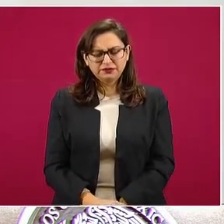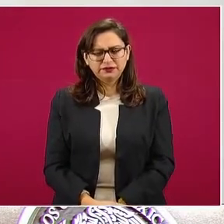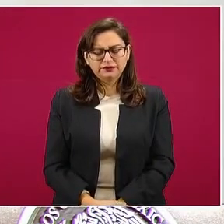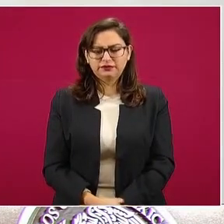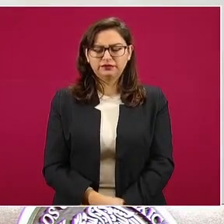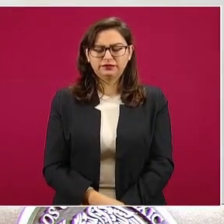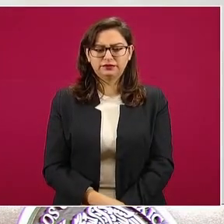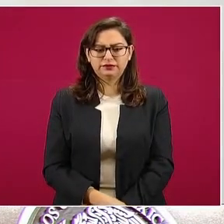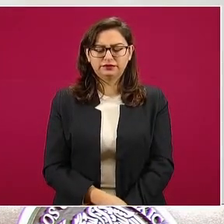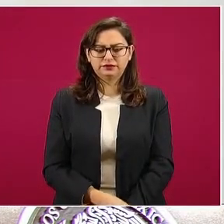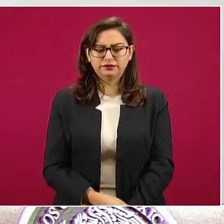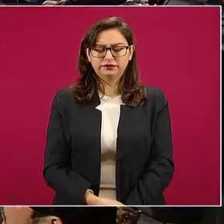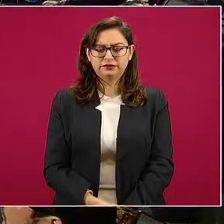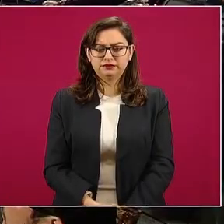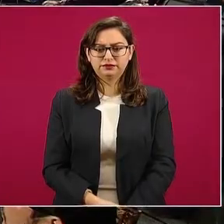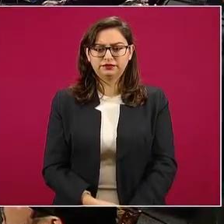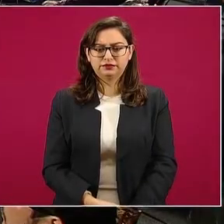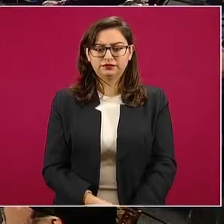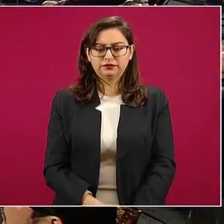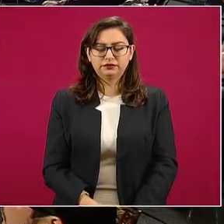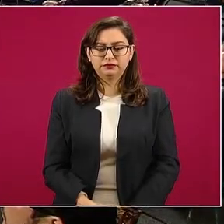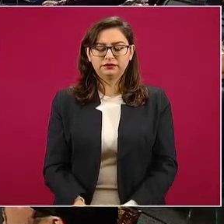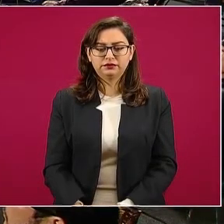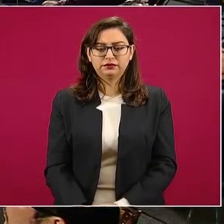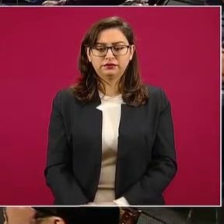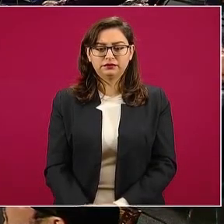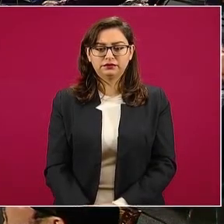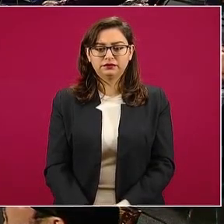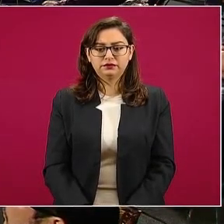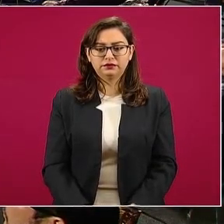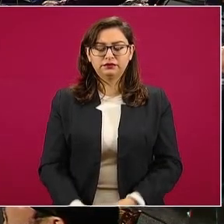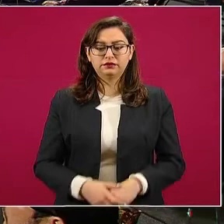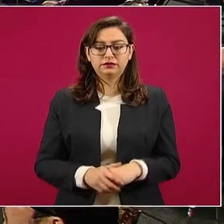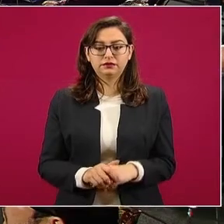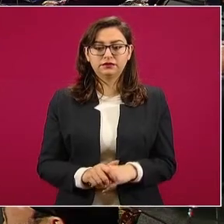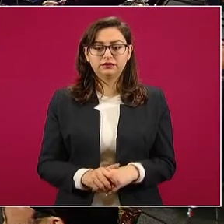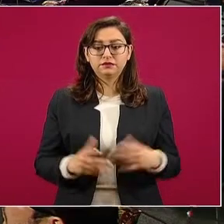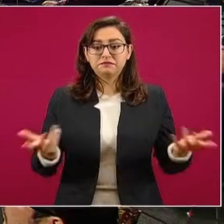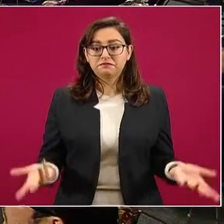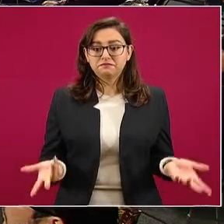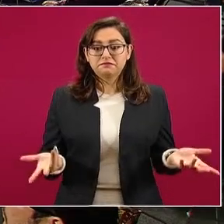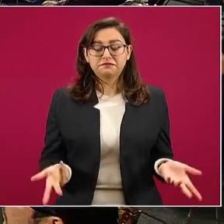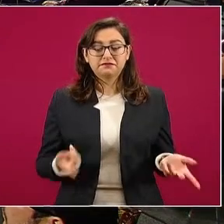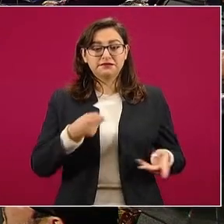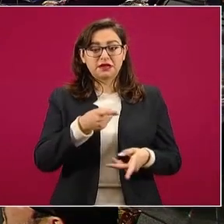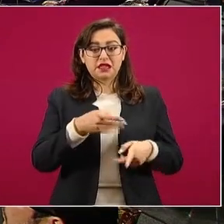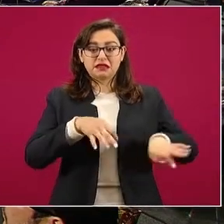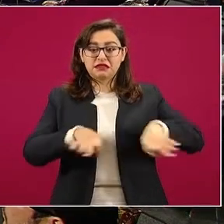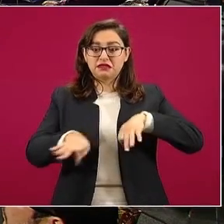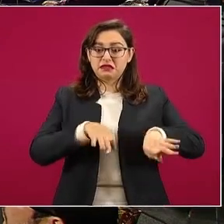Se dice, es que se van a perder empleos. ¿Para qué?